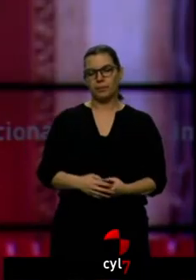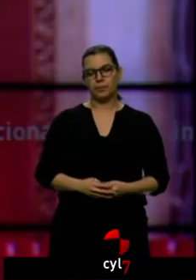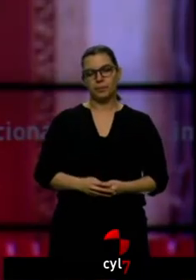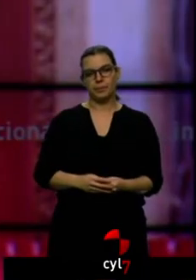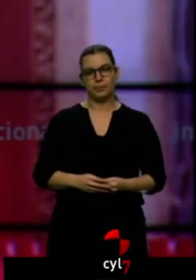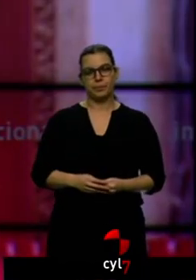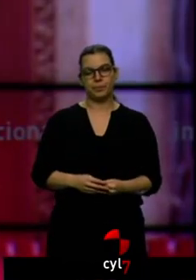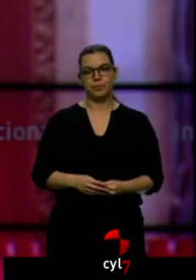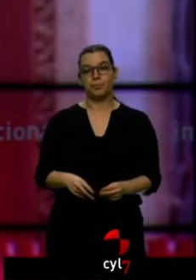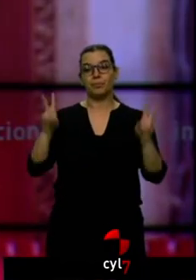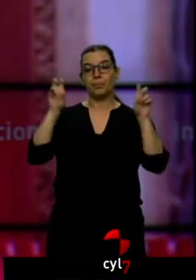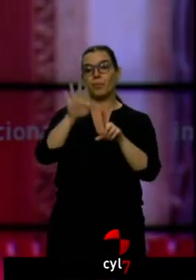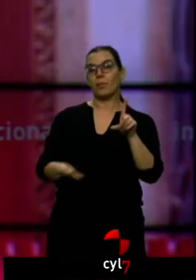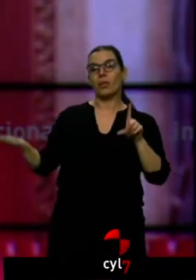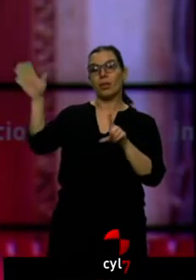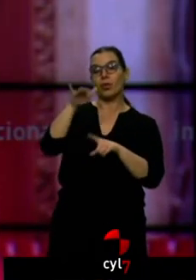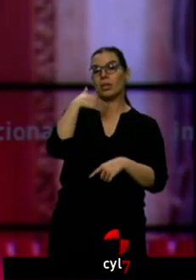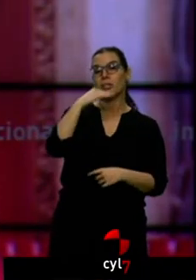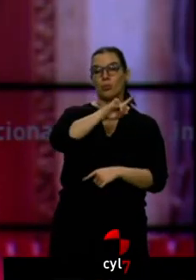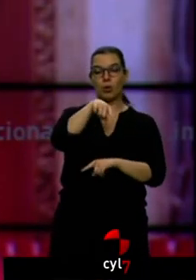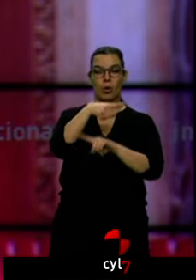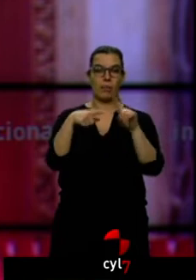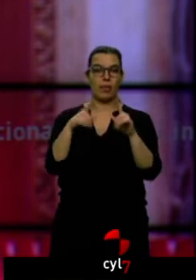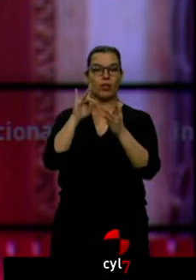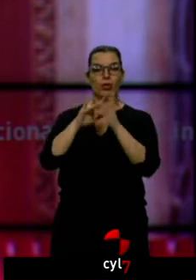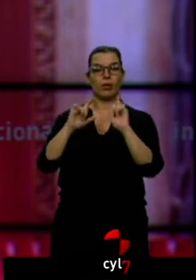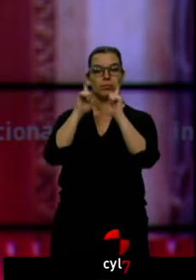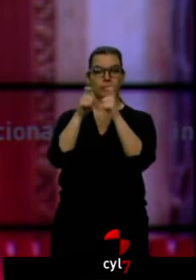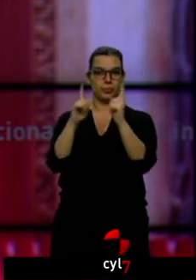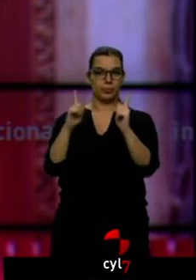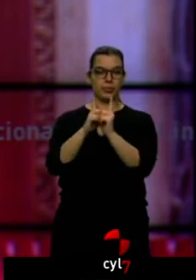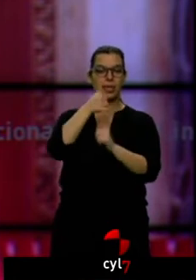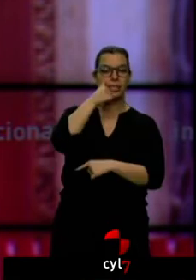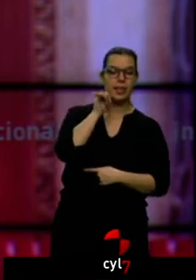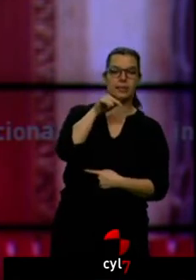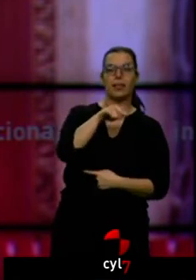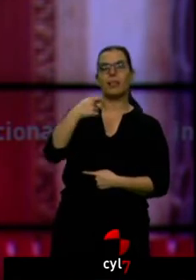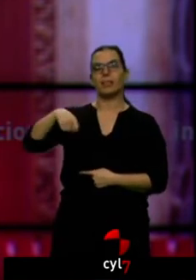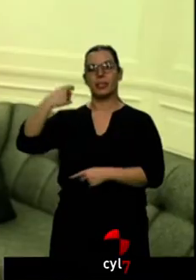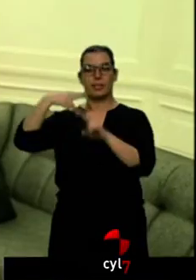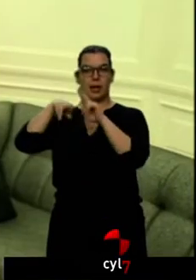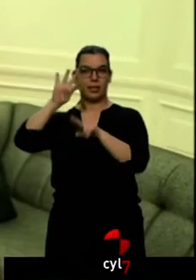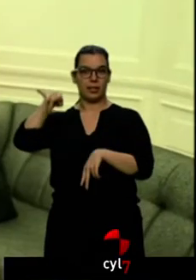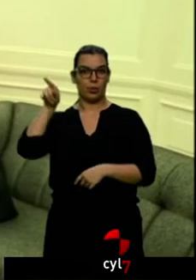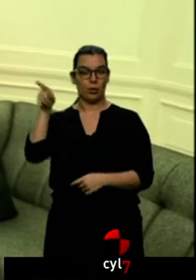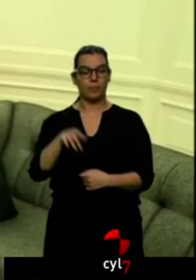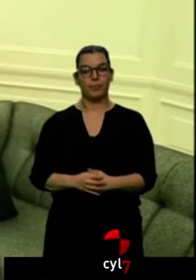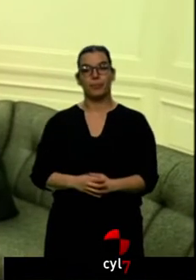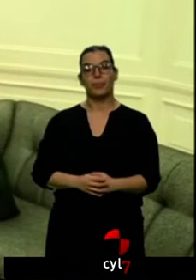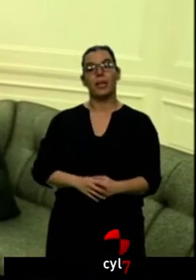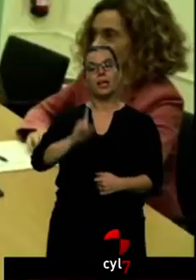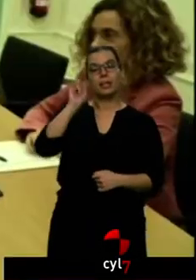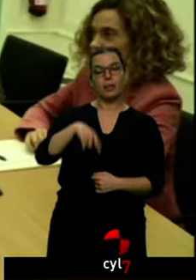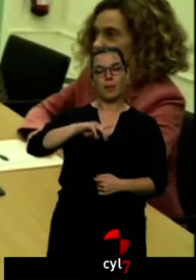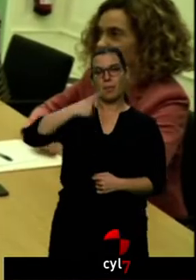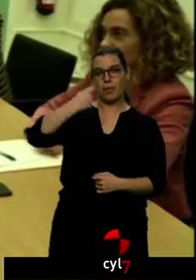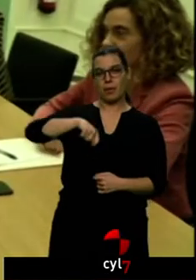Y en clave nacional, cerca de una hora y media duraba el encuentro entre Pedro Sánchez y Quim Torra, cita en la que también se reunían